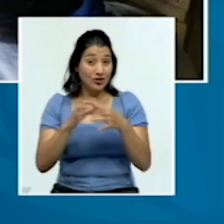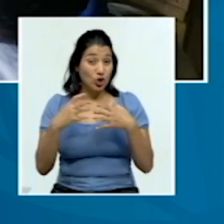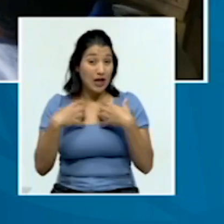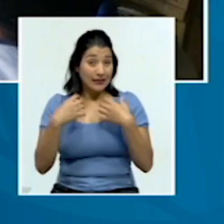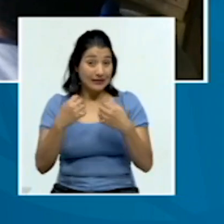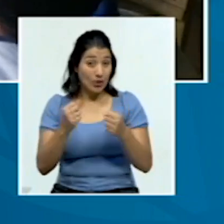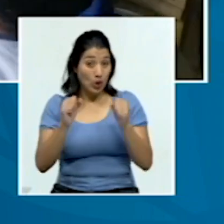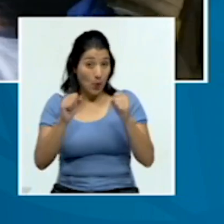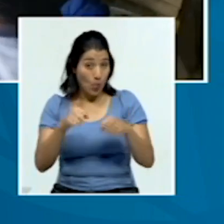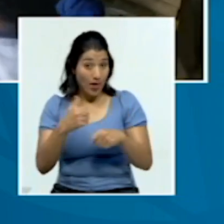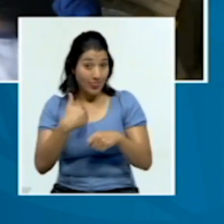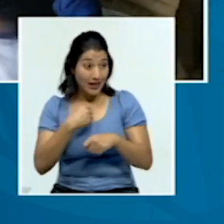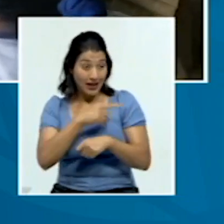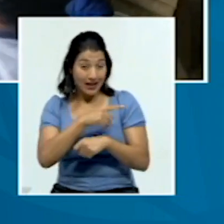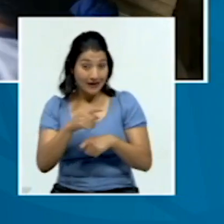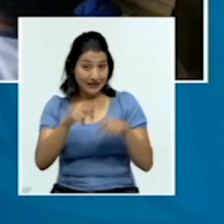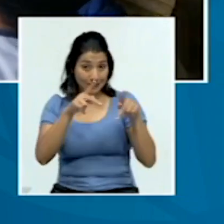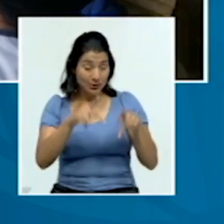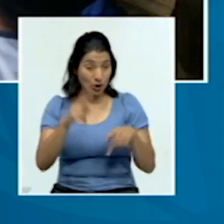población indígena?